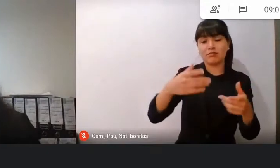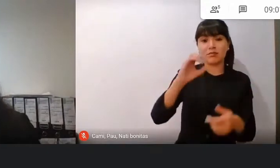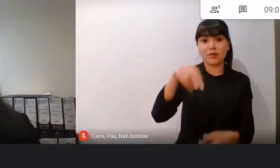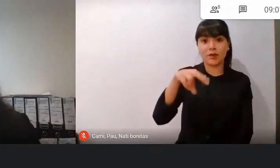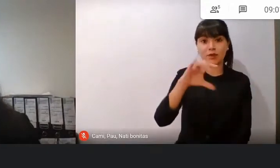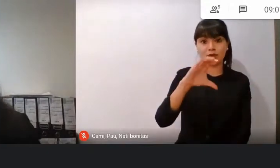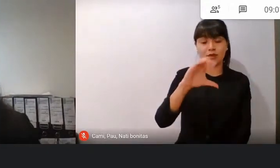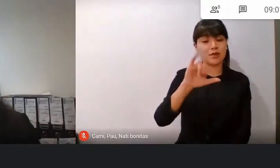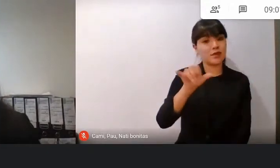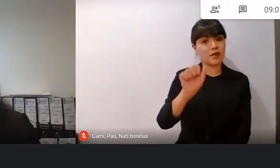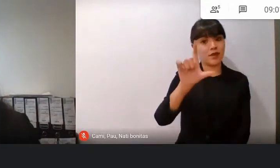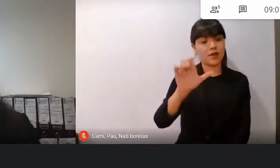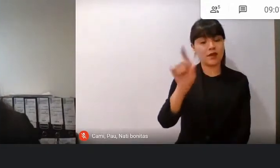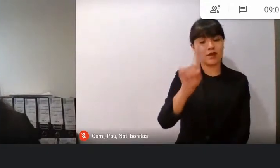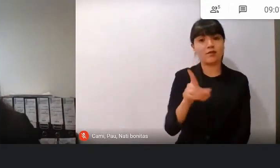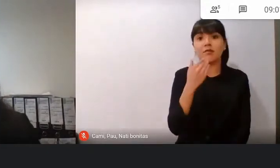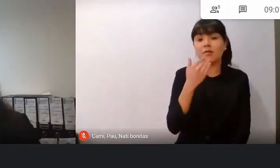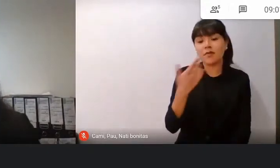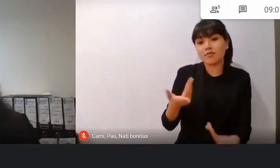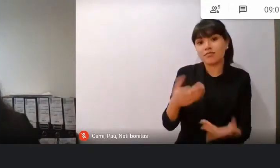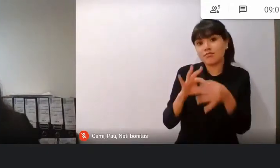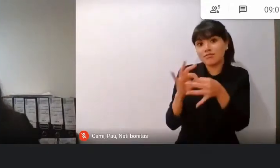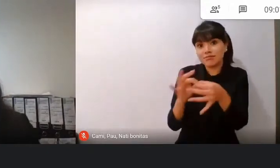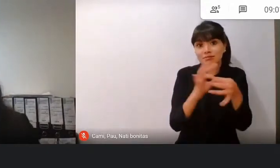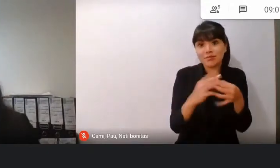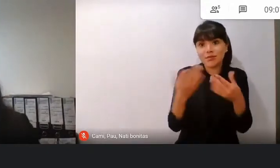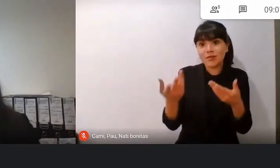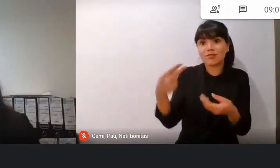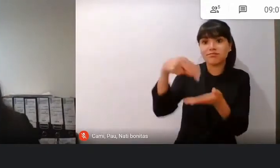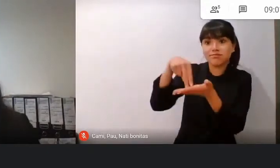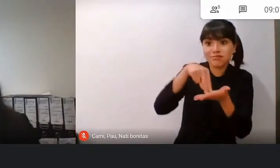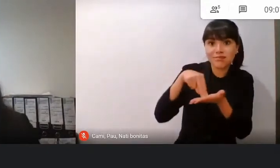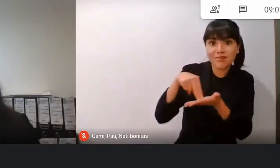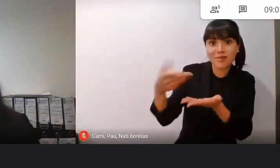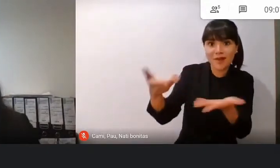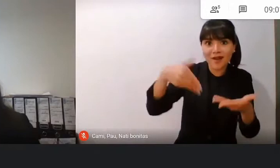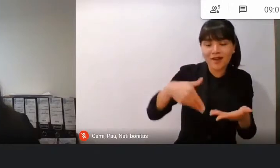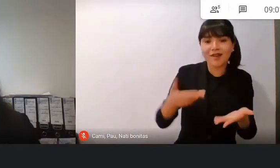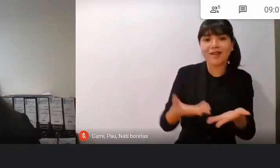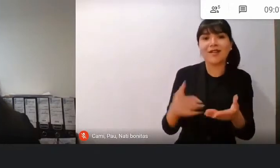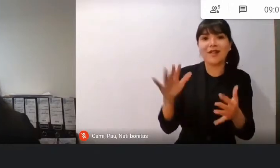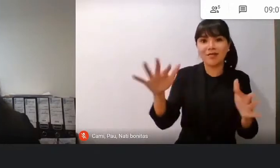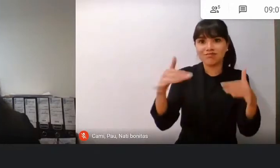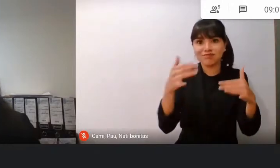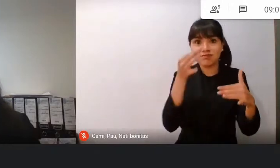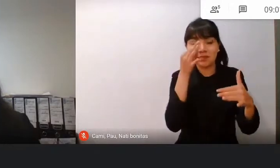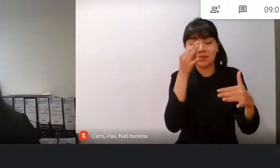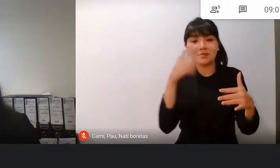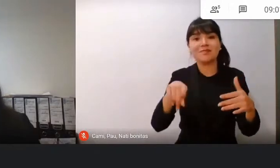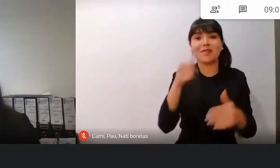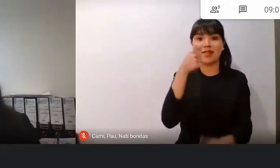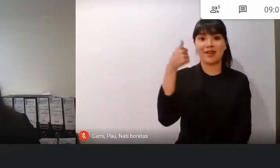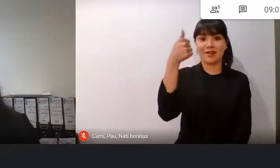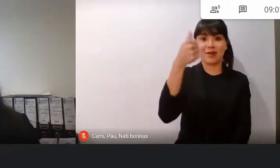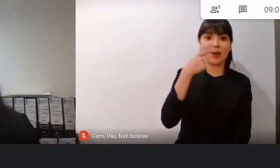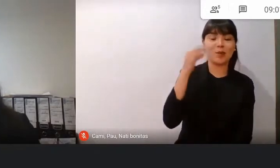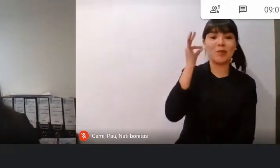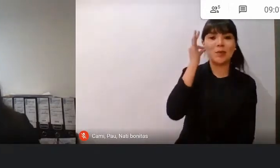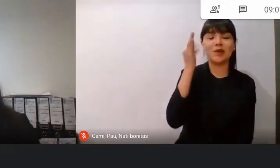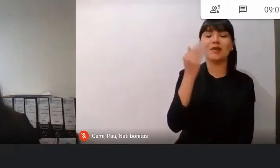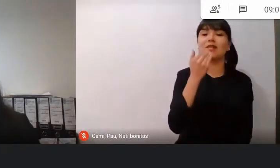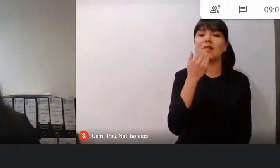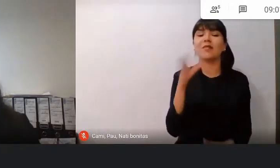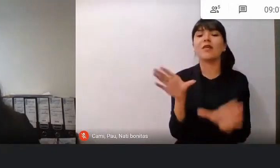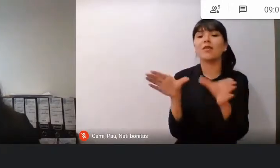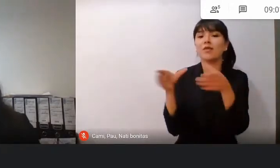Agradeciendo su presencia también a todos nuestros directores y directoras y con ellos a sus consejos